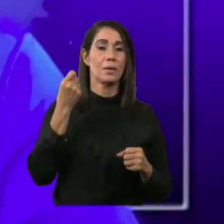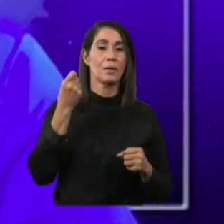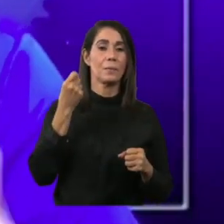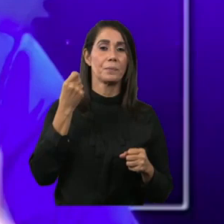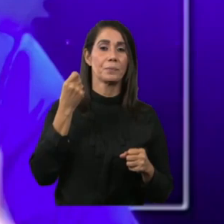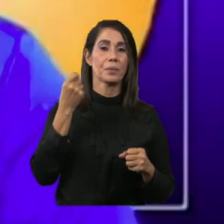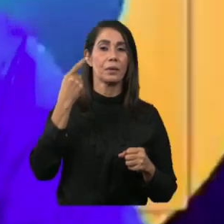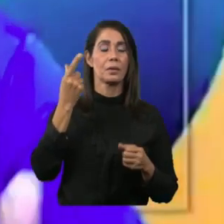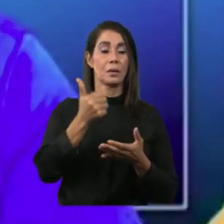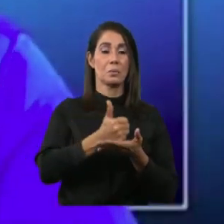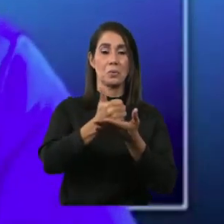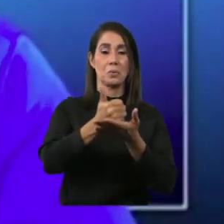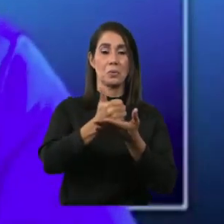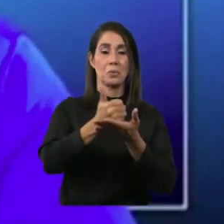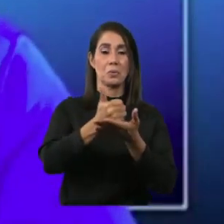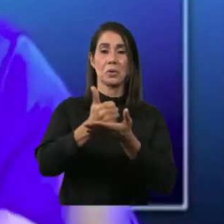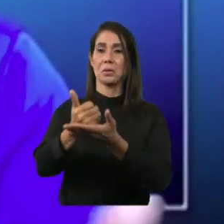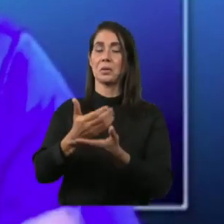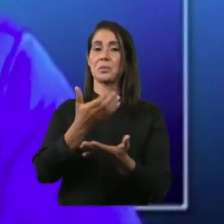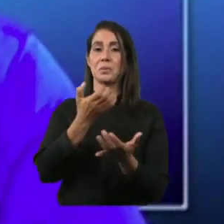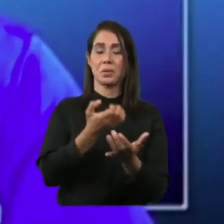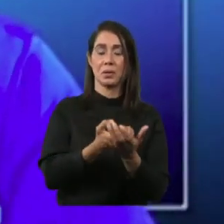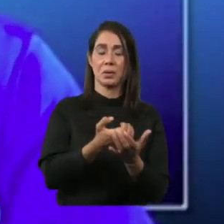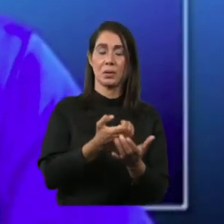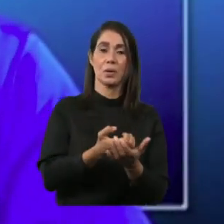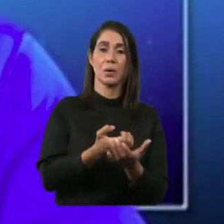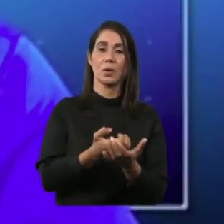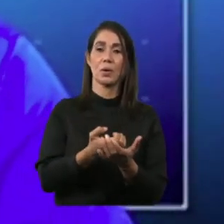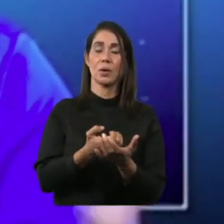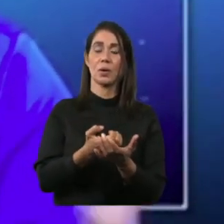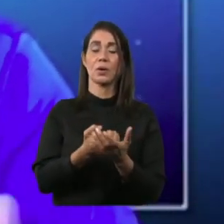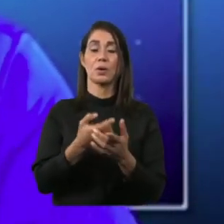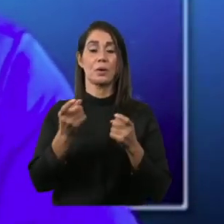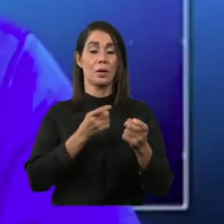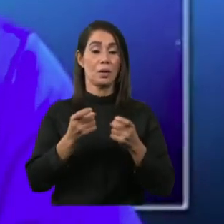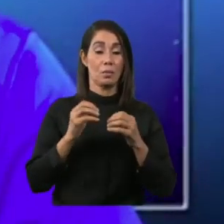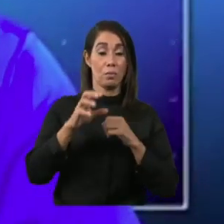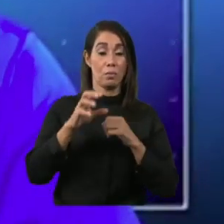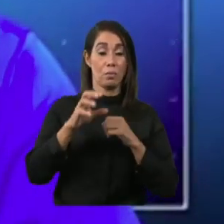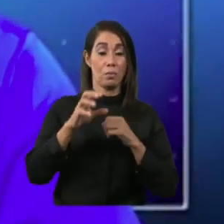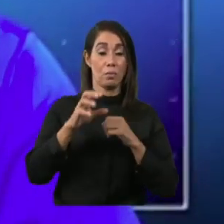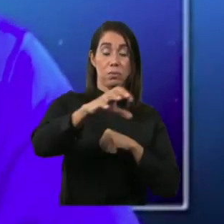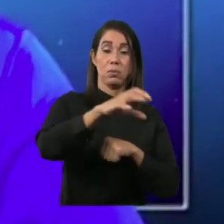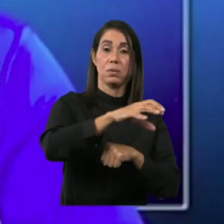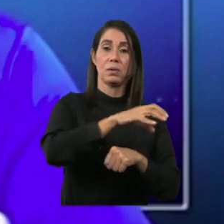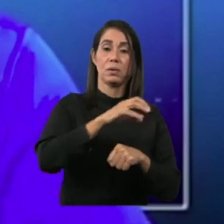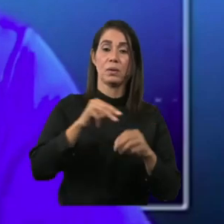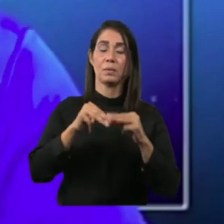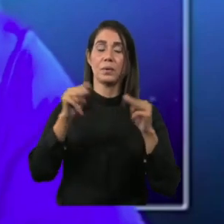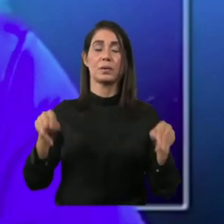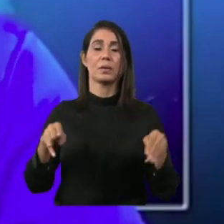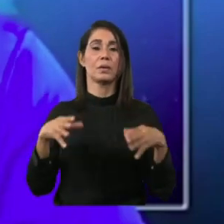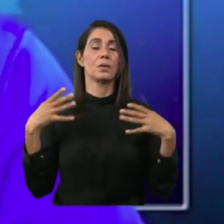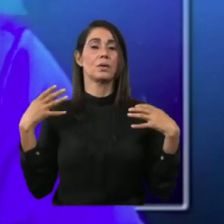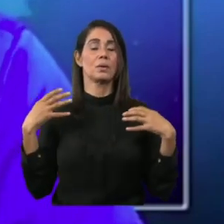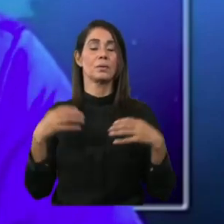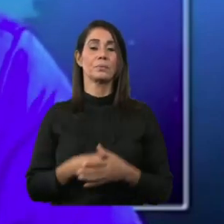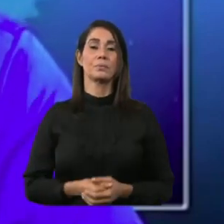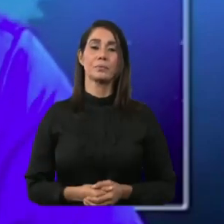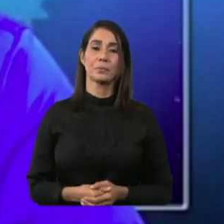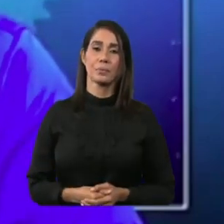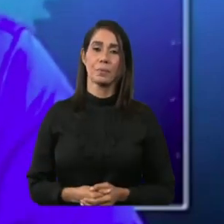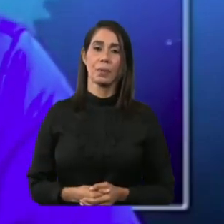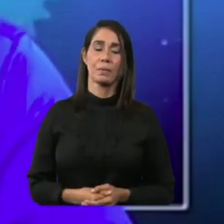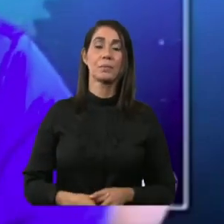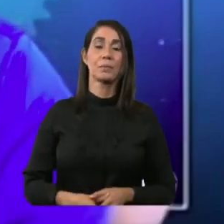las ayudas económicas e insumos que se están manejando a gran escala, el Ministerio de Salud Pública también